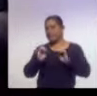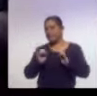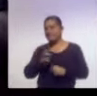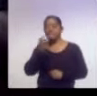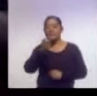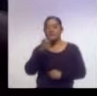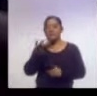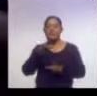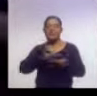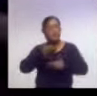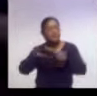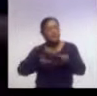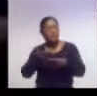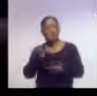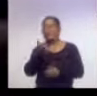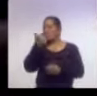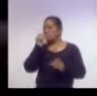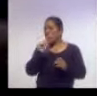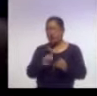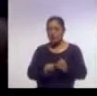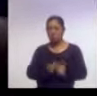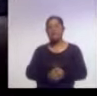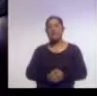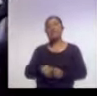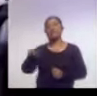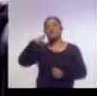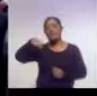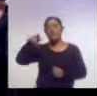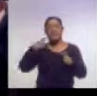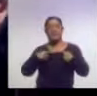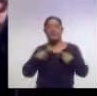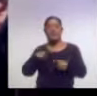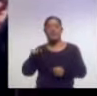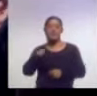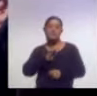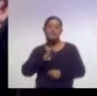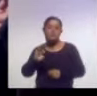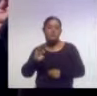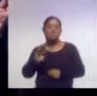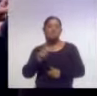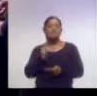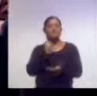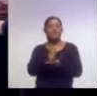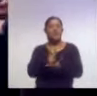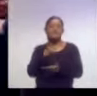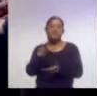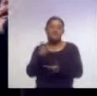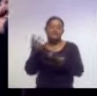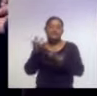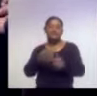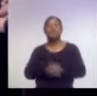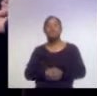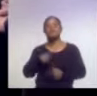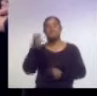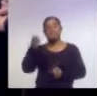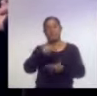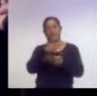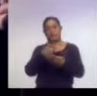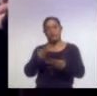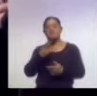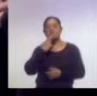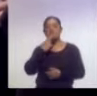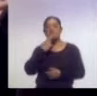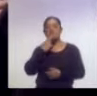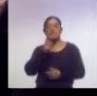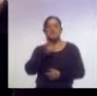otorgarían a muy bajo costo y permitiendo que un sector de la población con posibilidades de pagarlo lo haga para que este programa funcione de manera